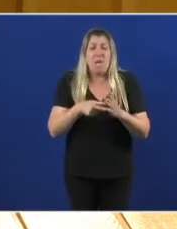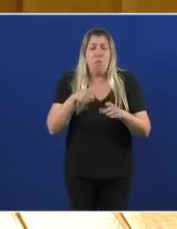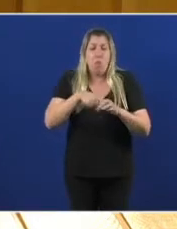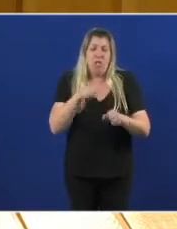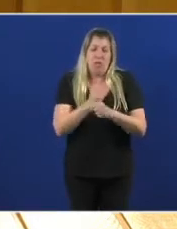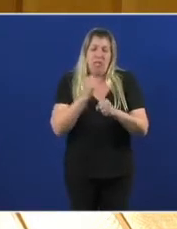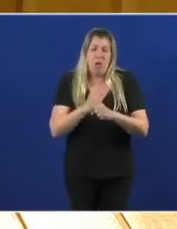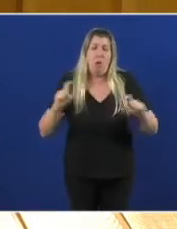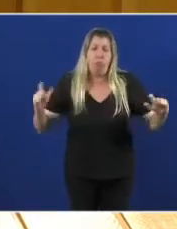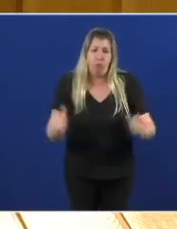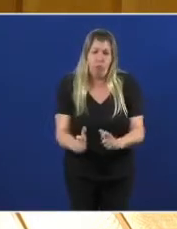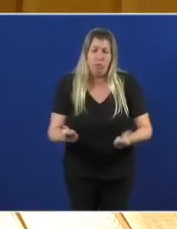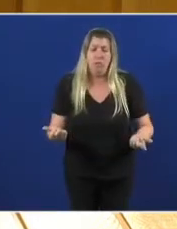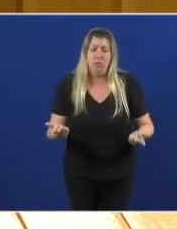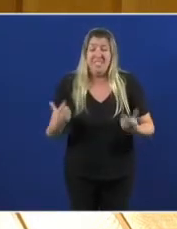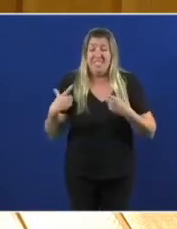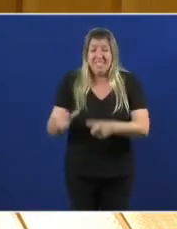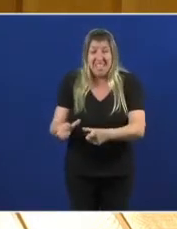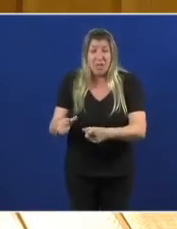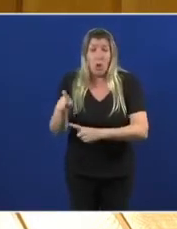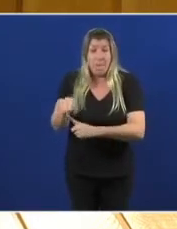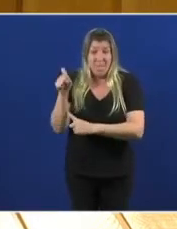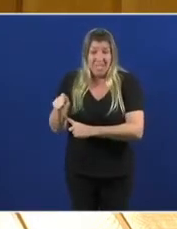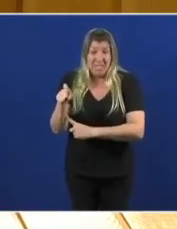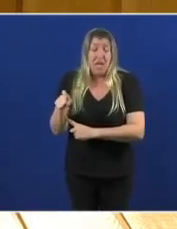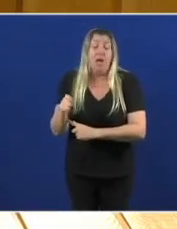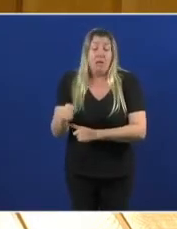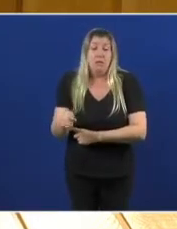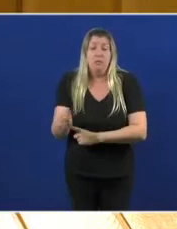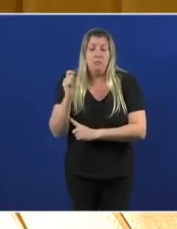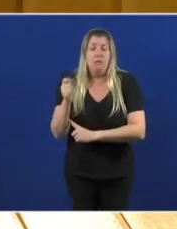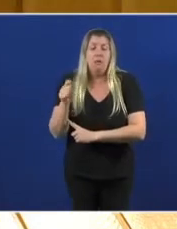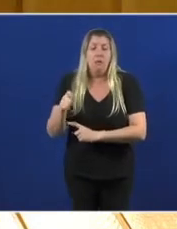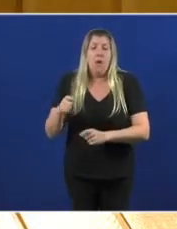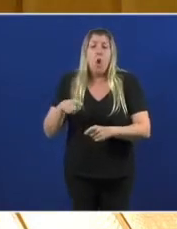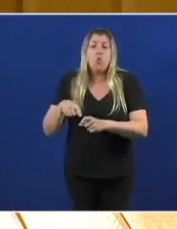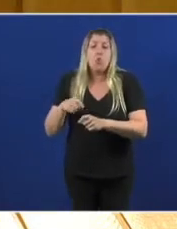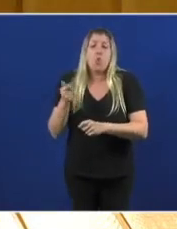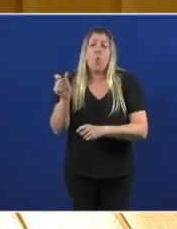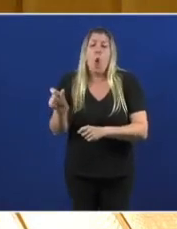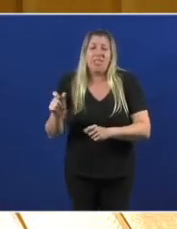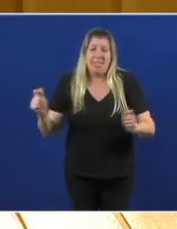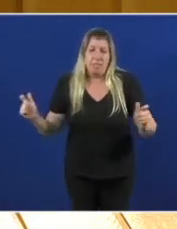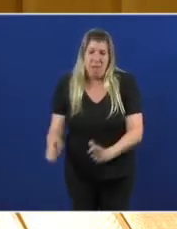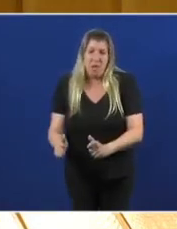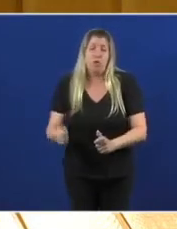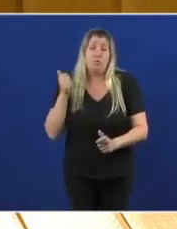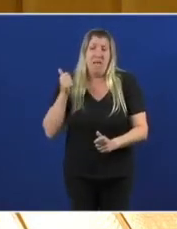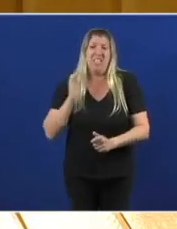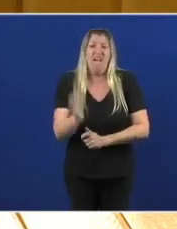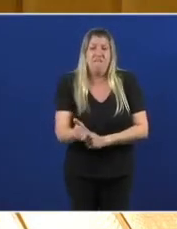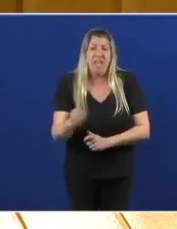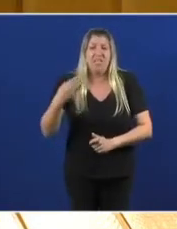O sector pesqueiro ten menos cuotas xa é tocado do Brexit e isto tradúcese na perda de 6.200